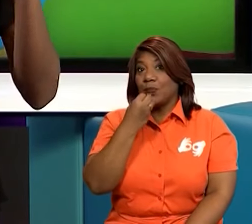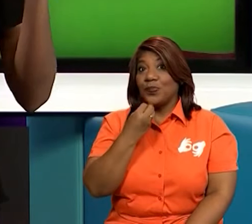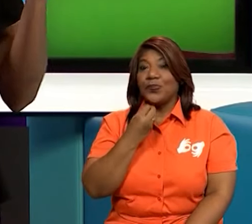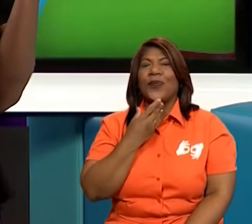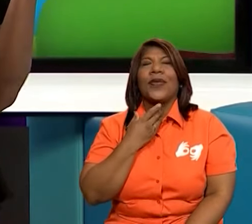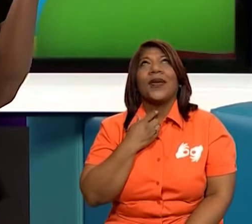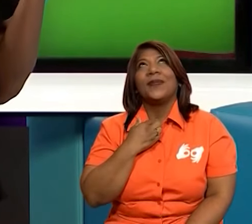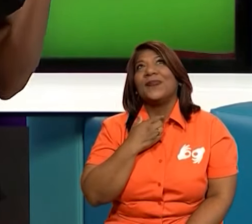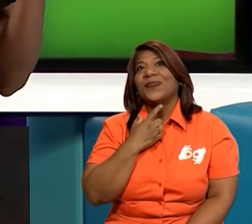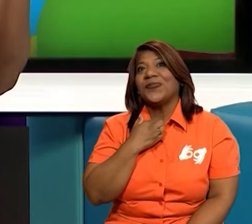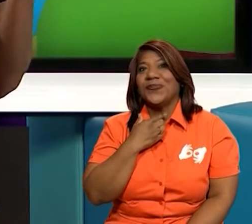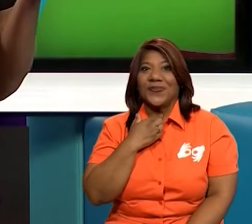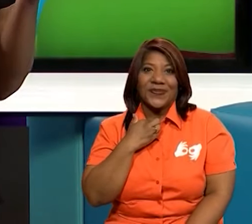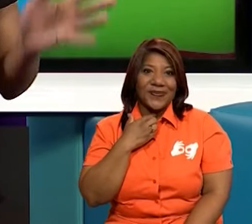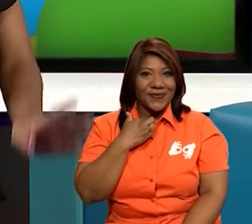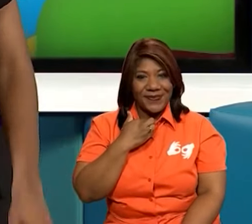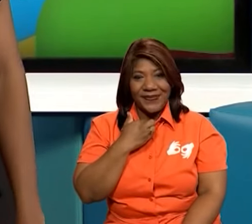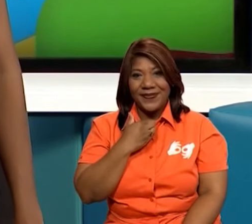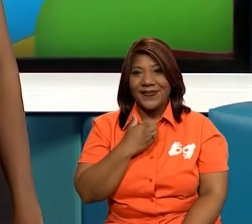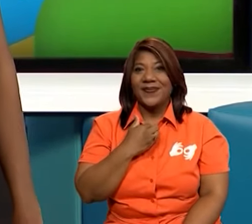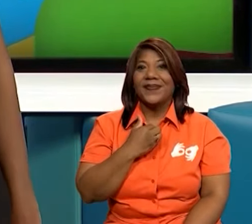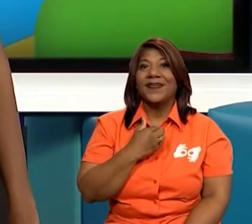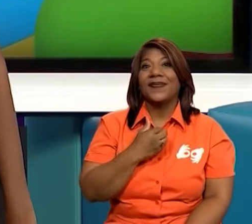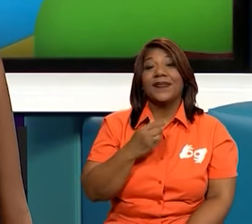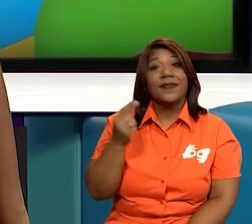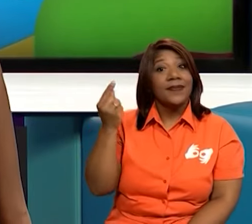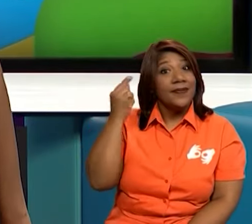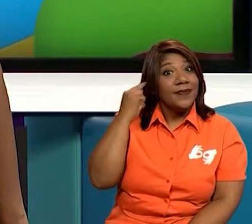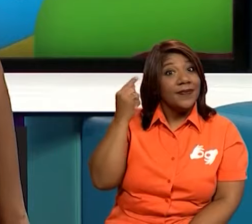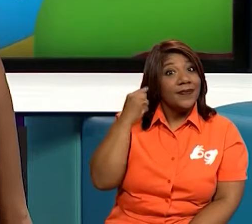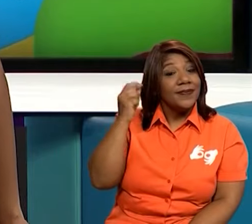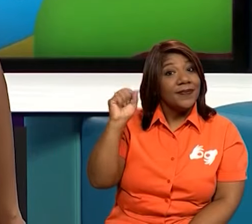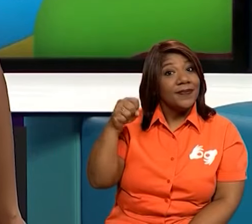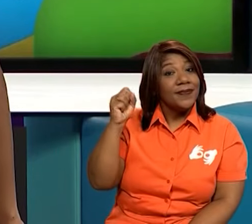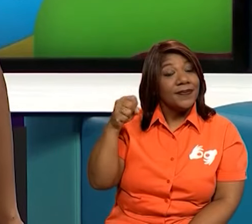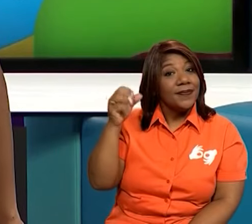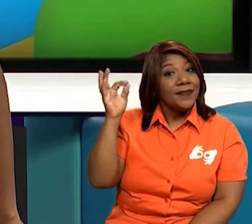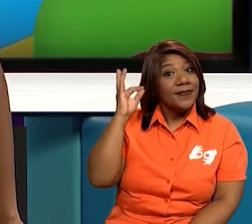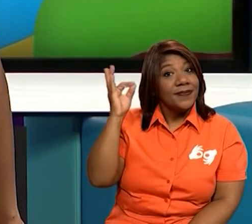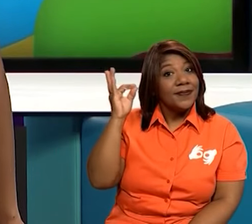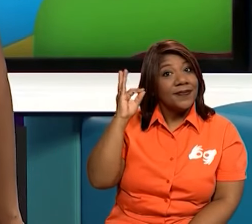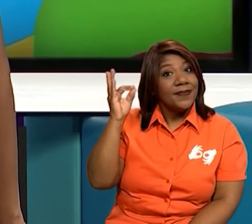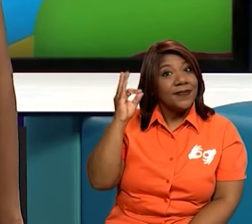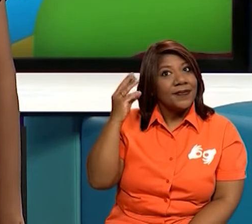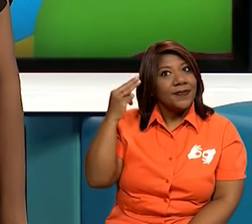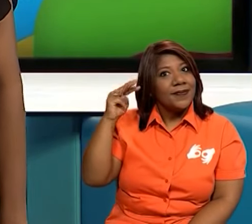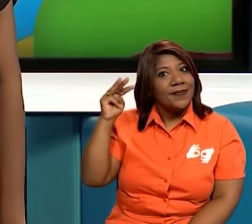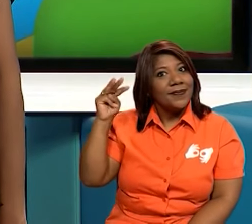sabores, los sabores. Con el oído puedo escuchar las melodías y